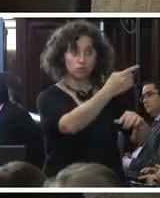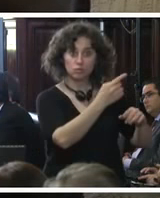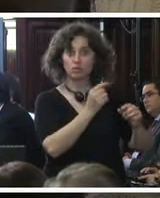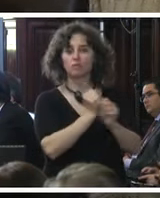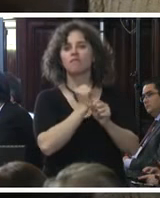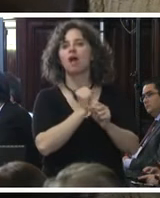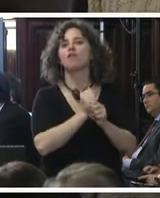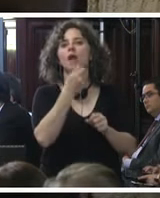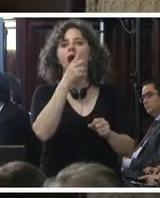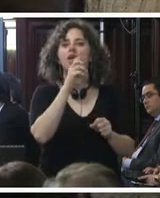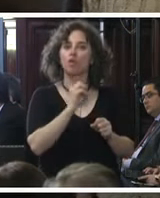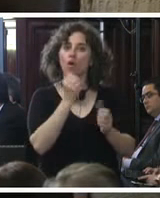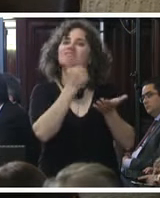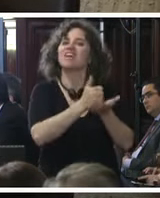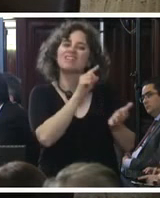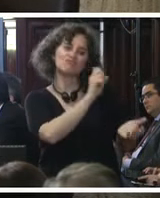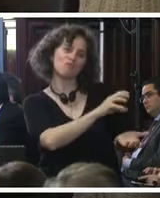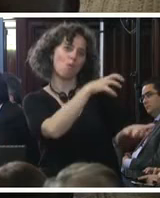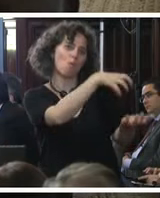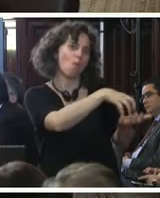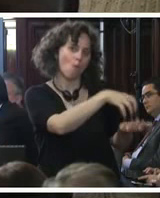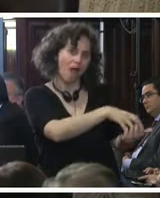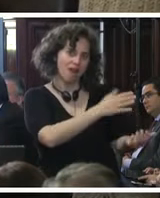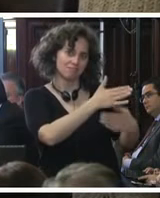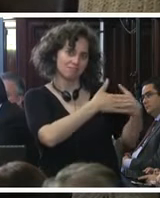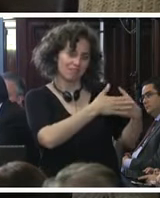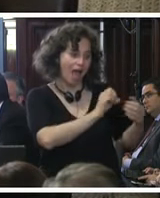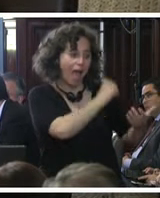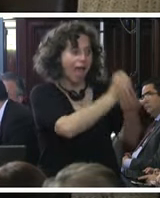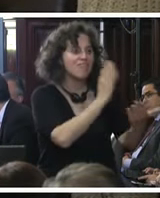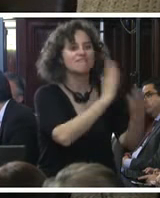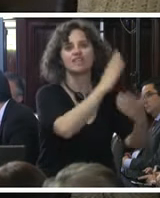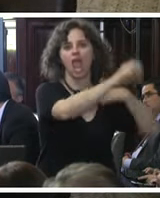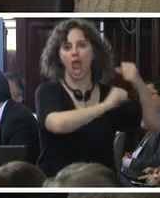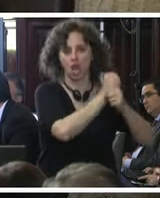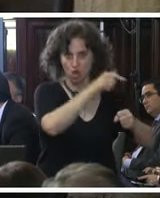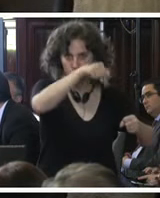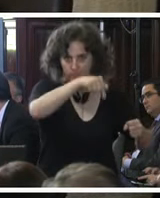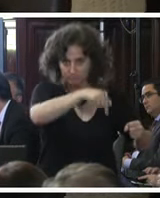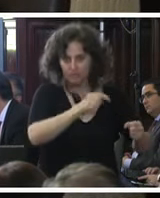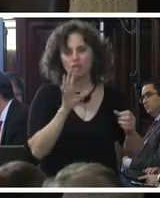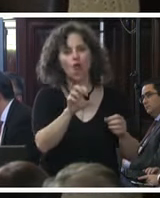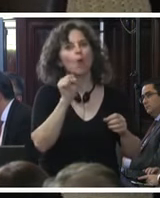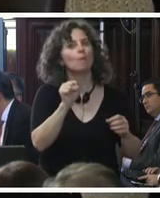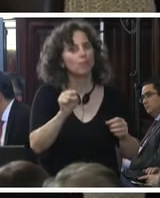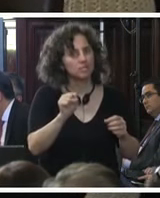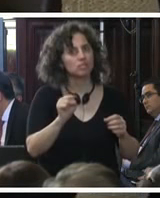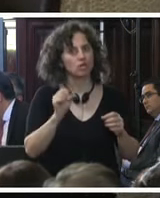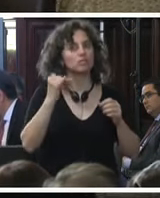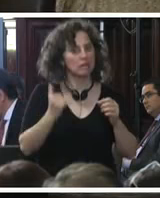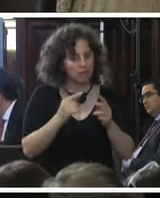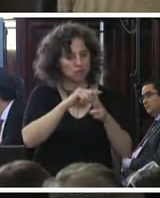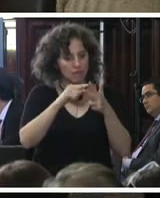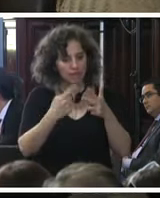esté en Ayutla antes de que termine el año ese es el compromiso contando con los tres elementos